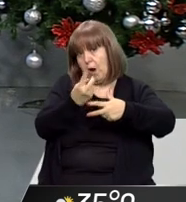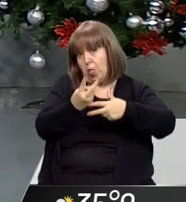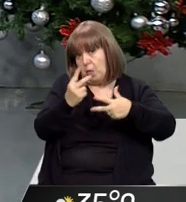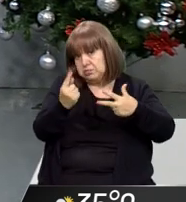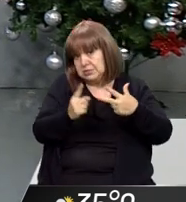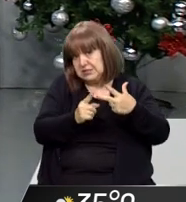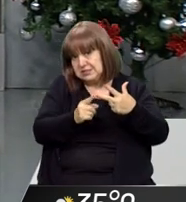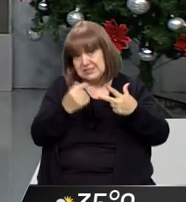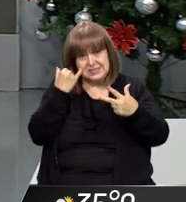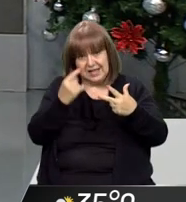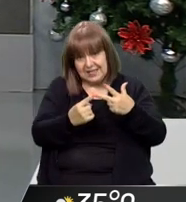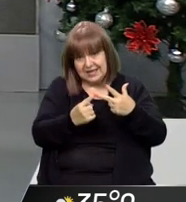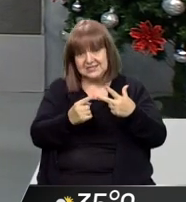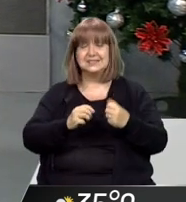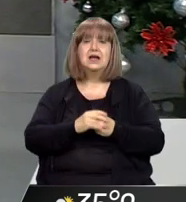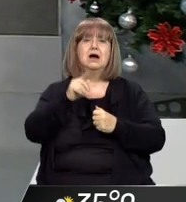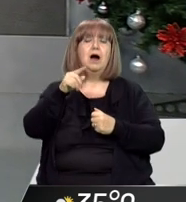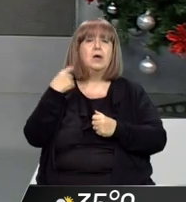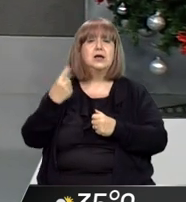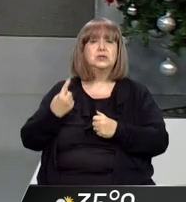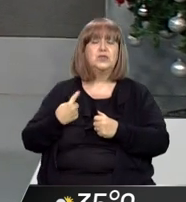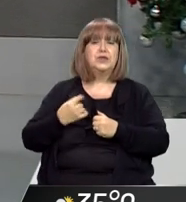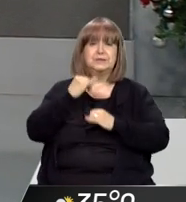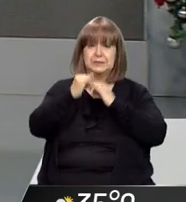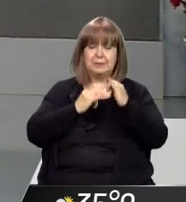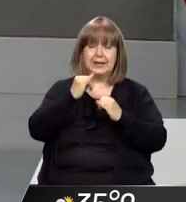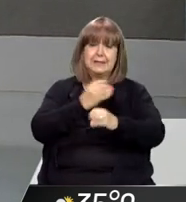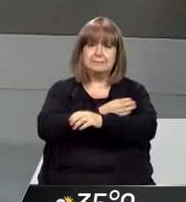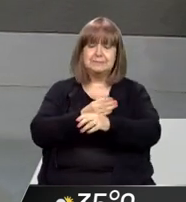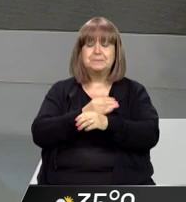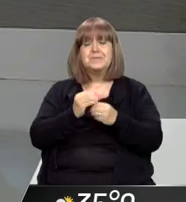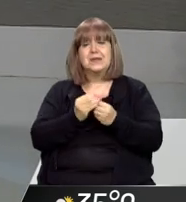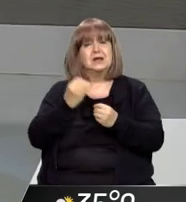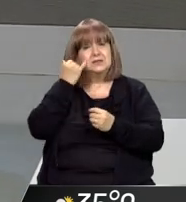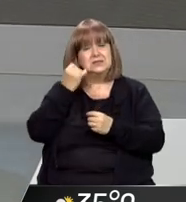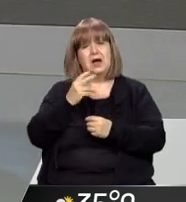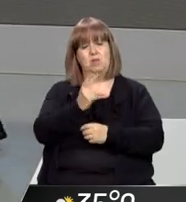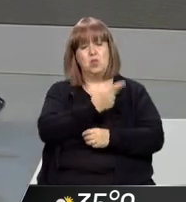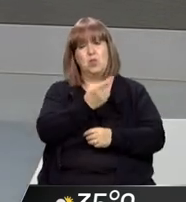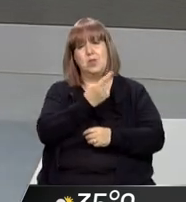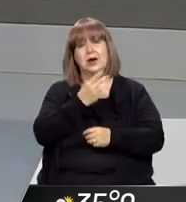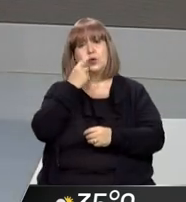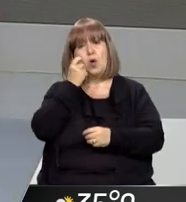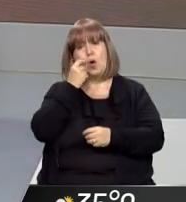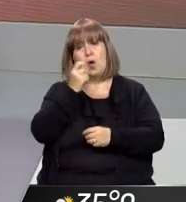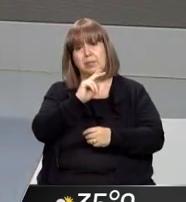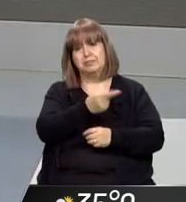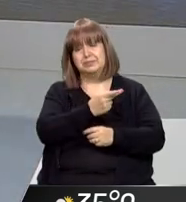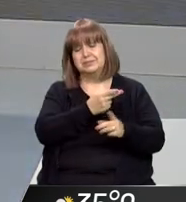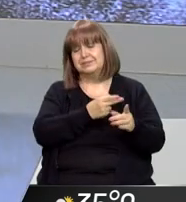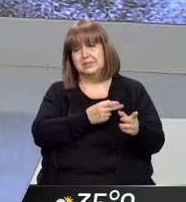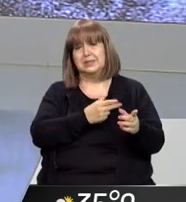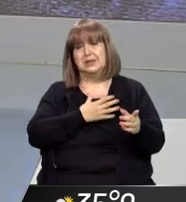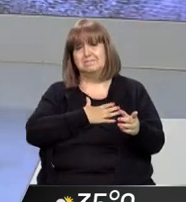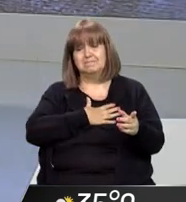Nos metemos con uno de los temas del día, lo anticipó Sofía Fernández más temprano. Encontraron lamentablemente un cuerpo en la zona este de la